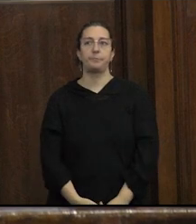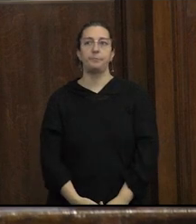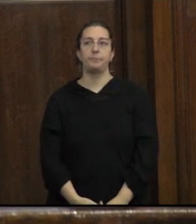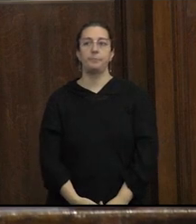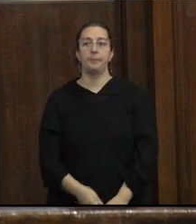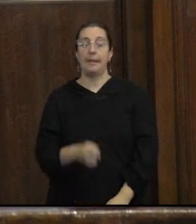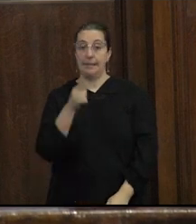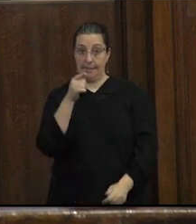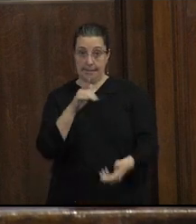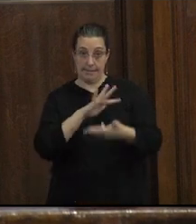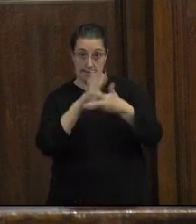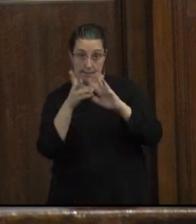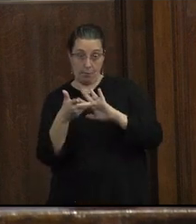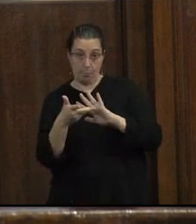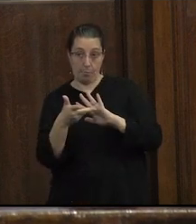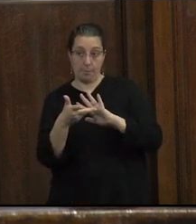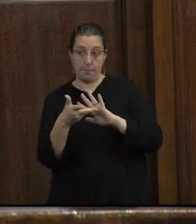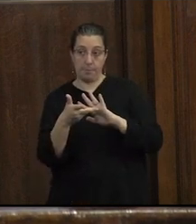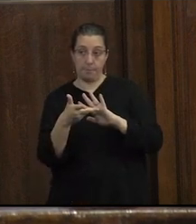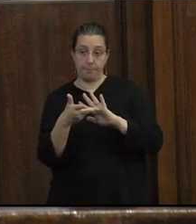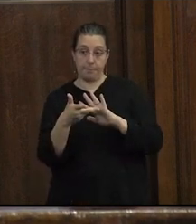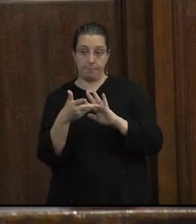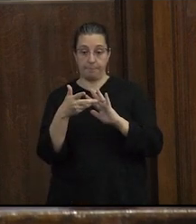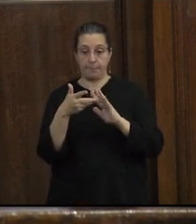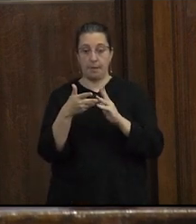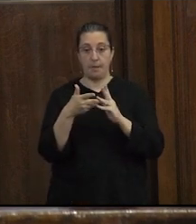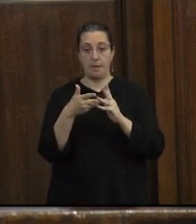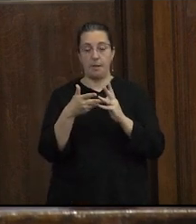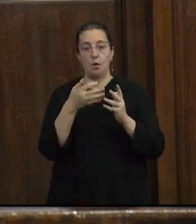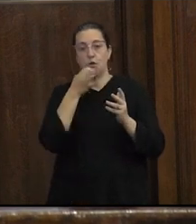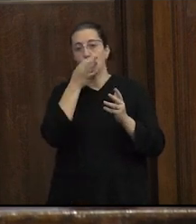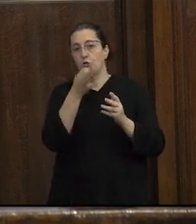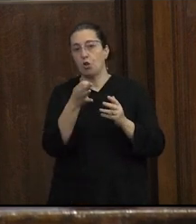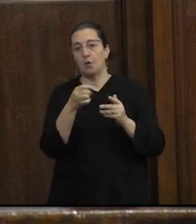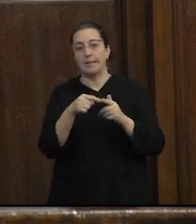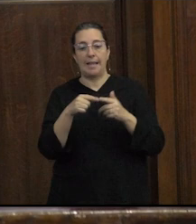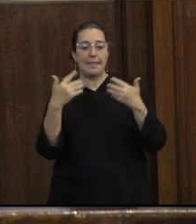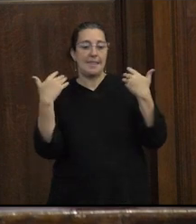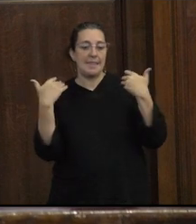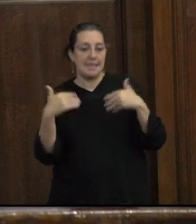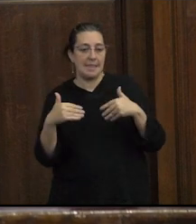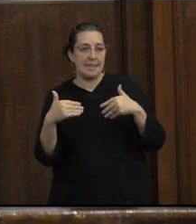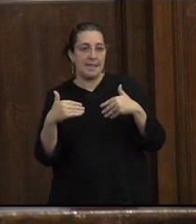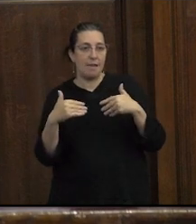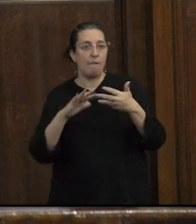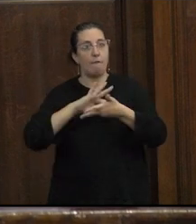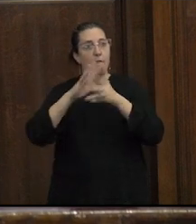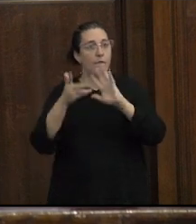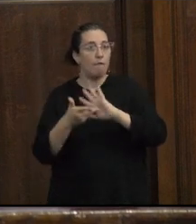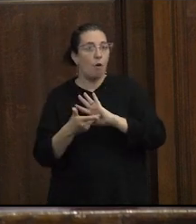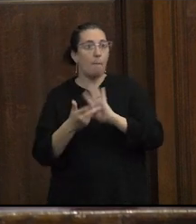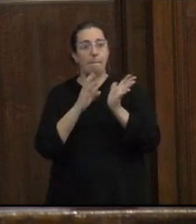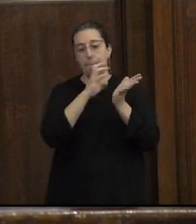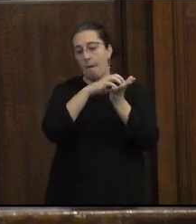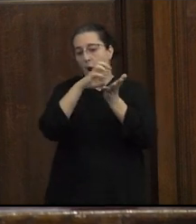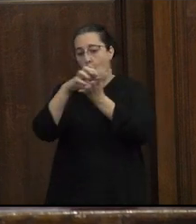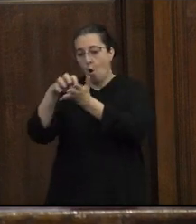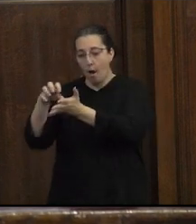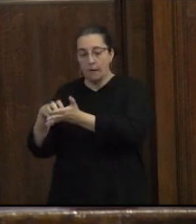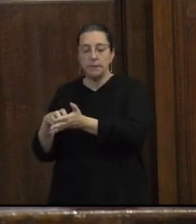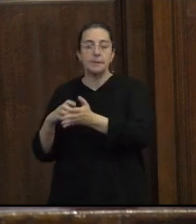en ese sentido es que pienso digo que estas dinámicas locales a su vez tienen resonancias con